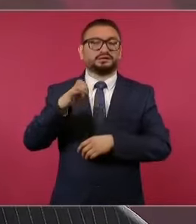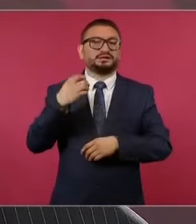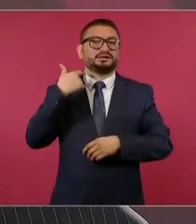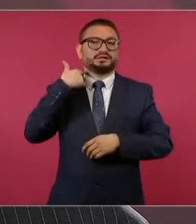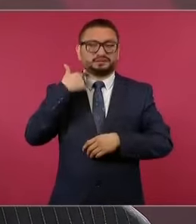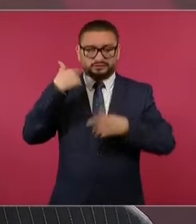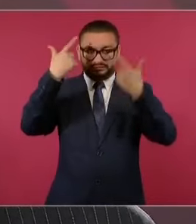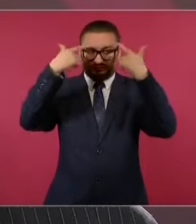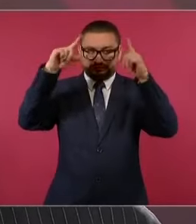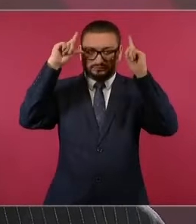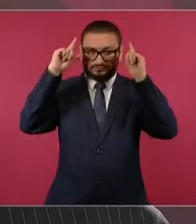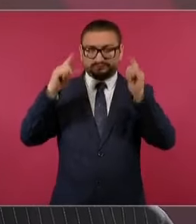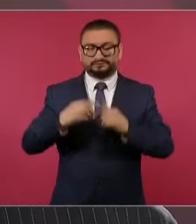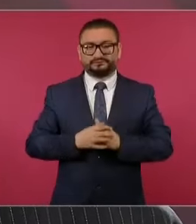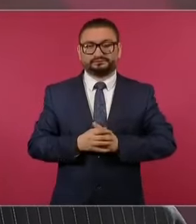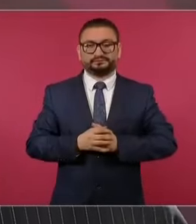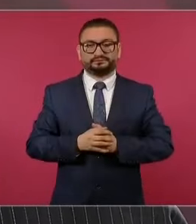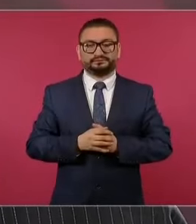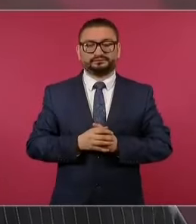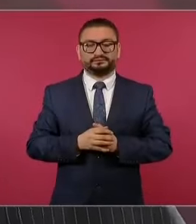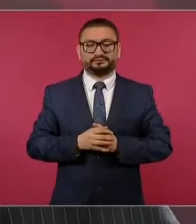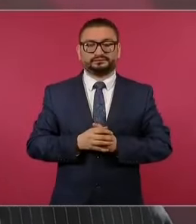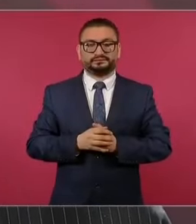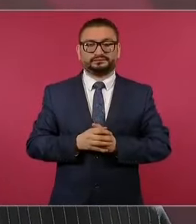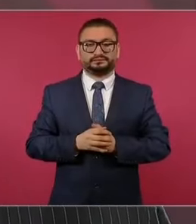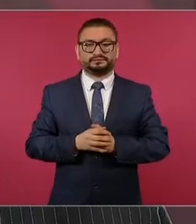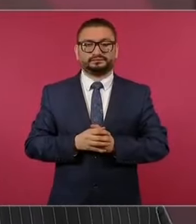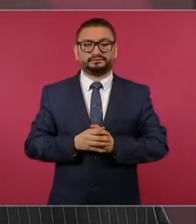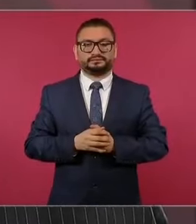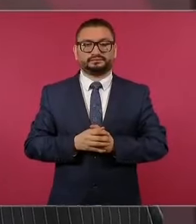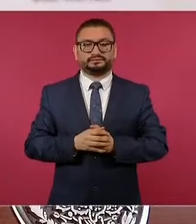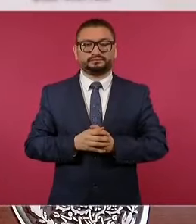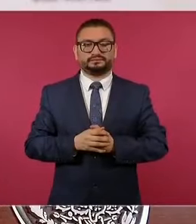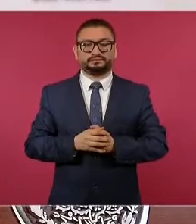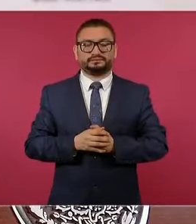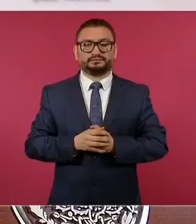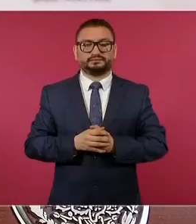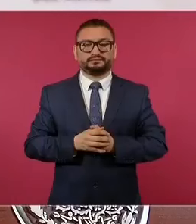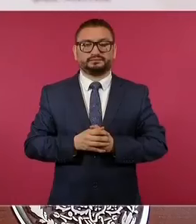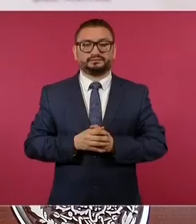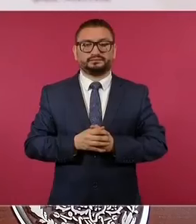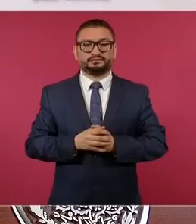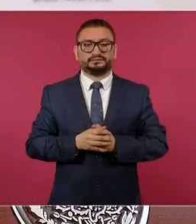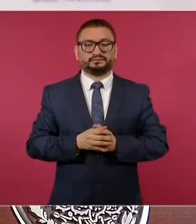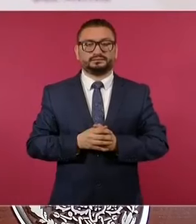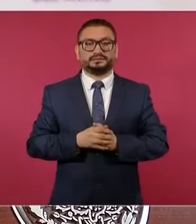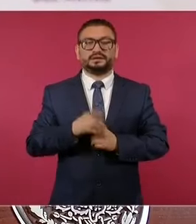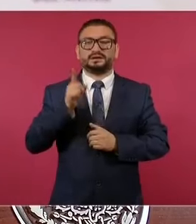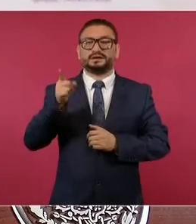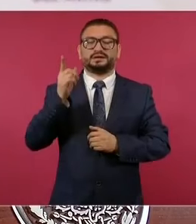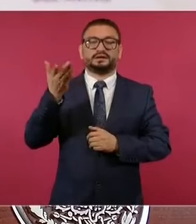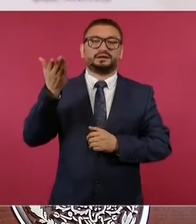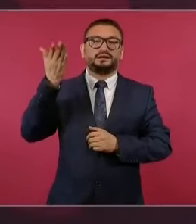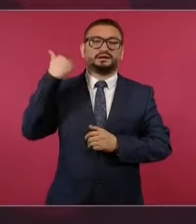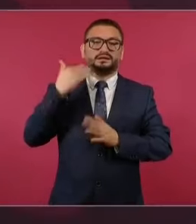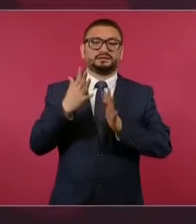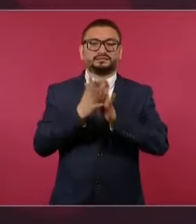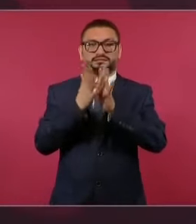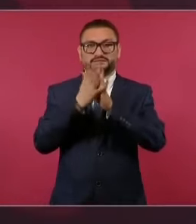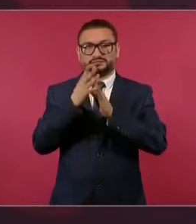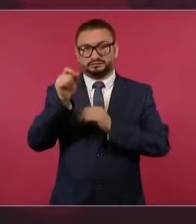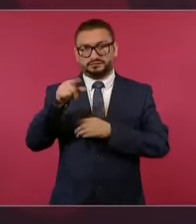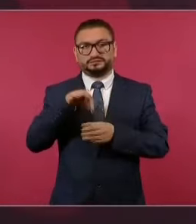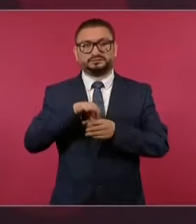y participó en la elección.